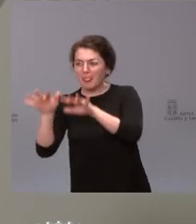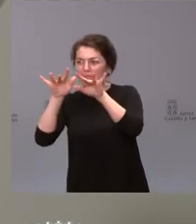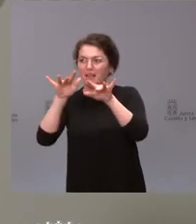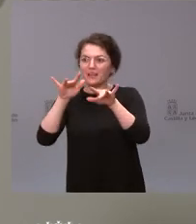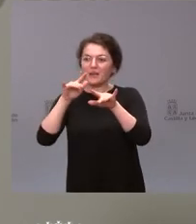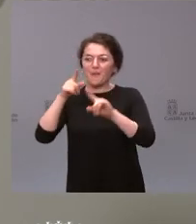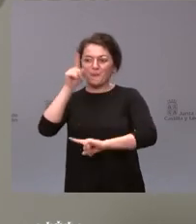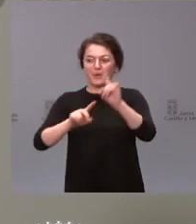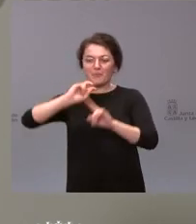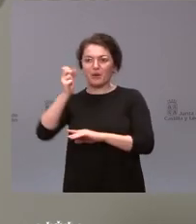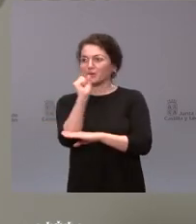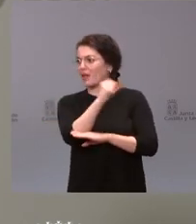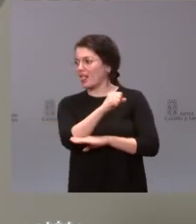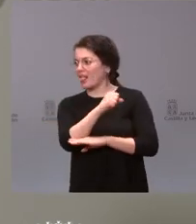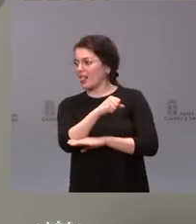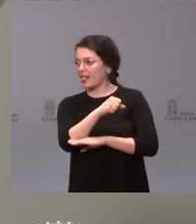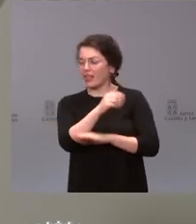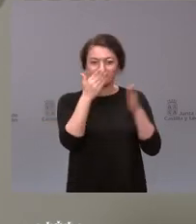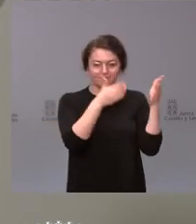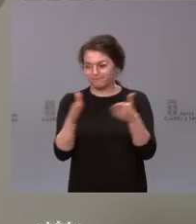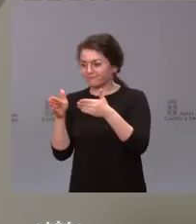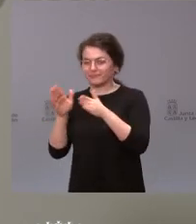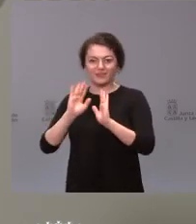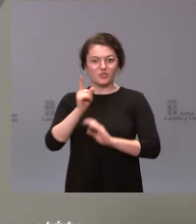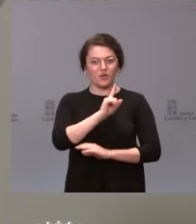pueda estar atravesando el gobierno de España y la sociedad española